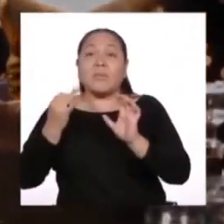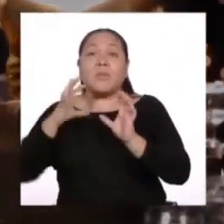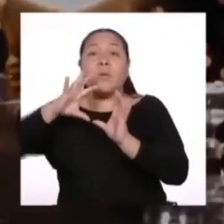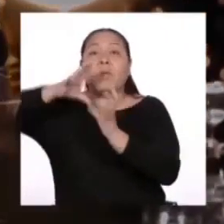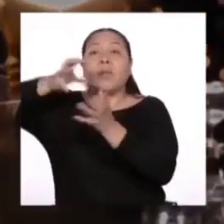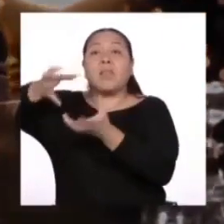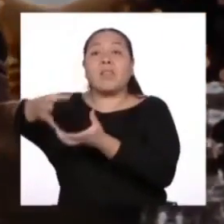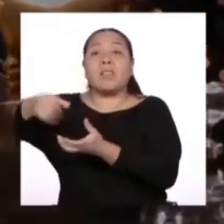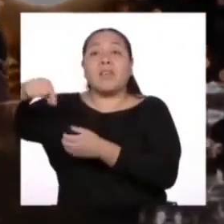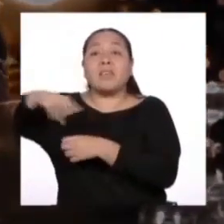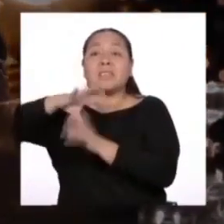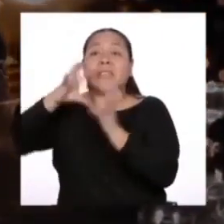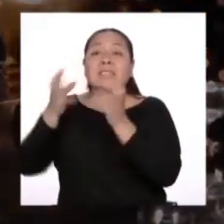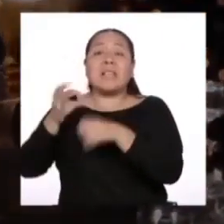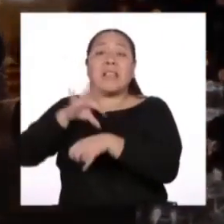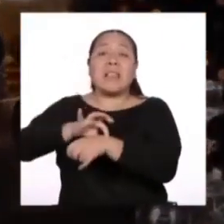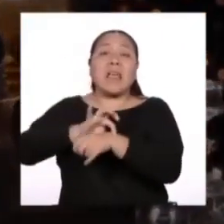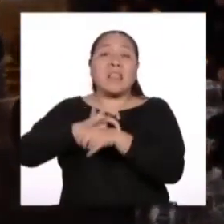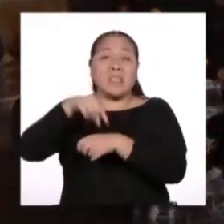fue la Tierra.